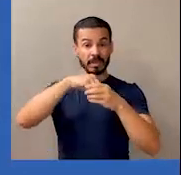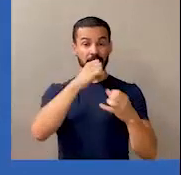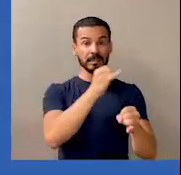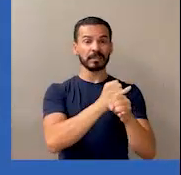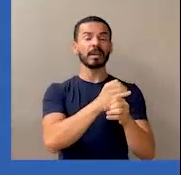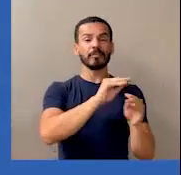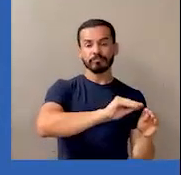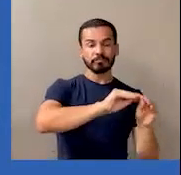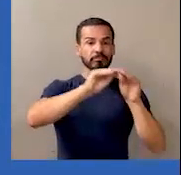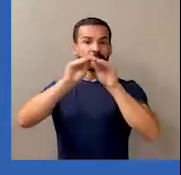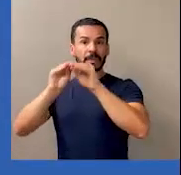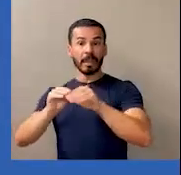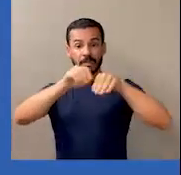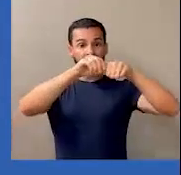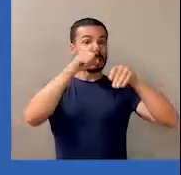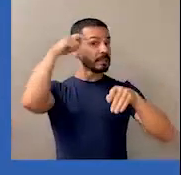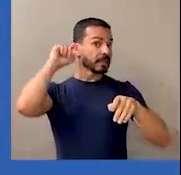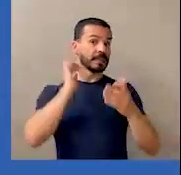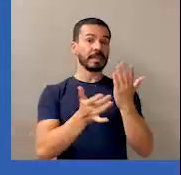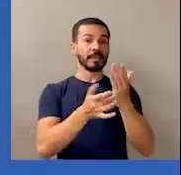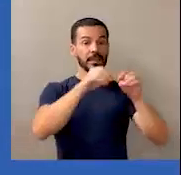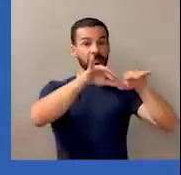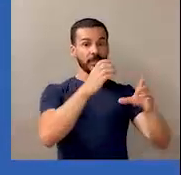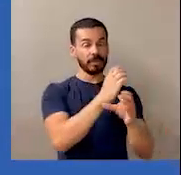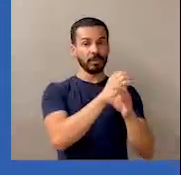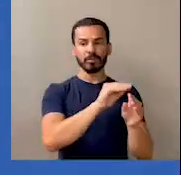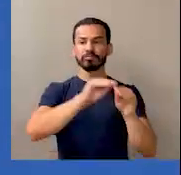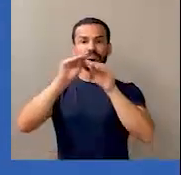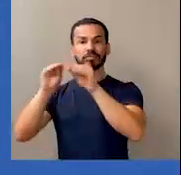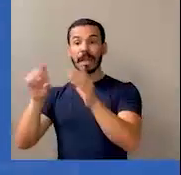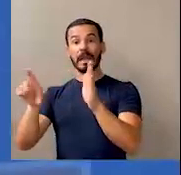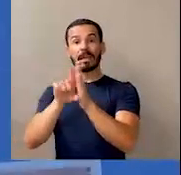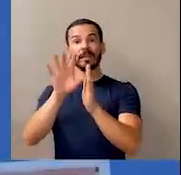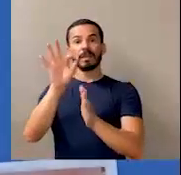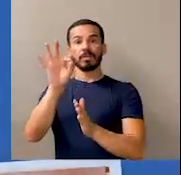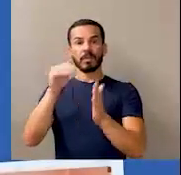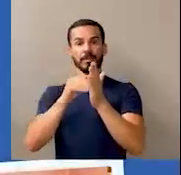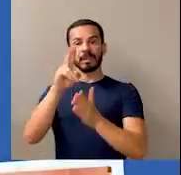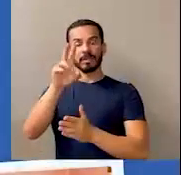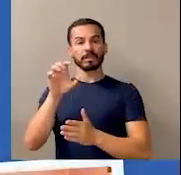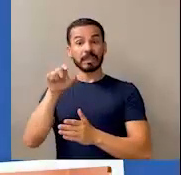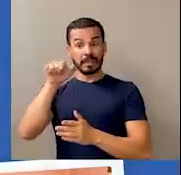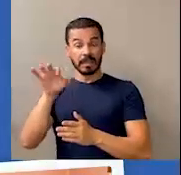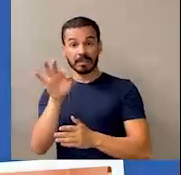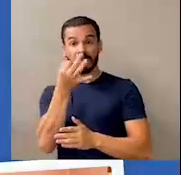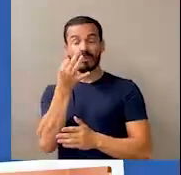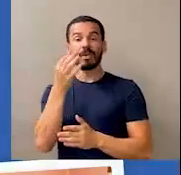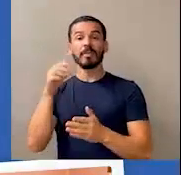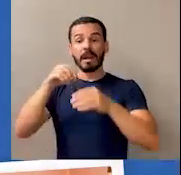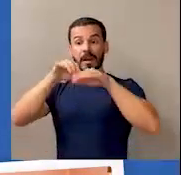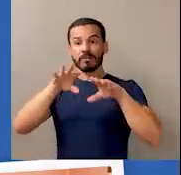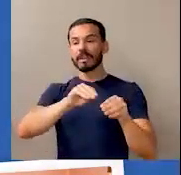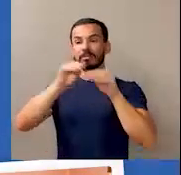institución fue el traslado de la Secretaría Técnica de la Red de Cuido, mediante la Ley 9.200. De esta manera,